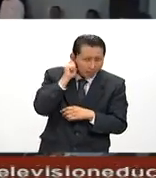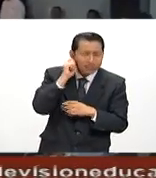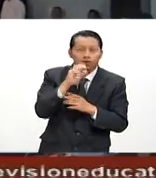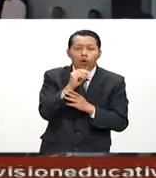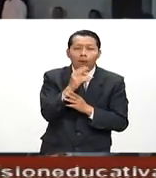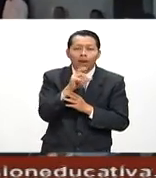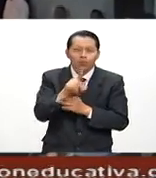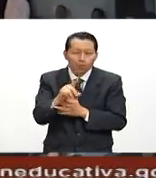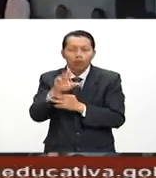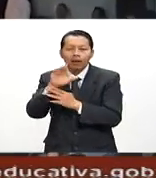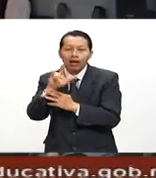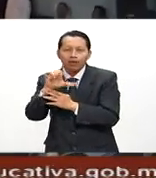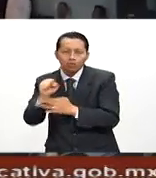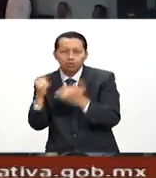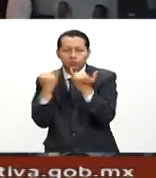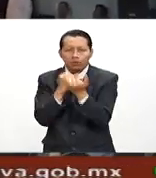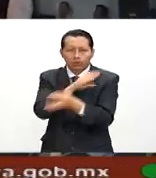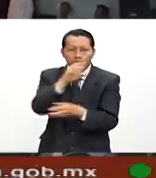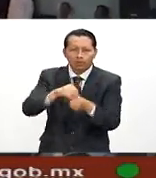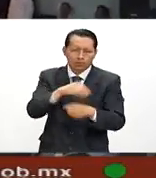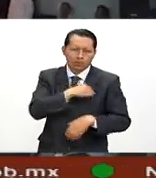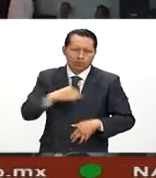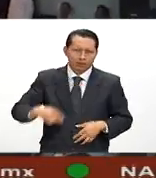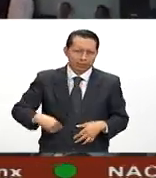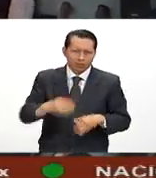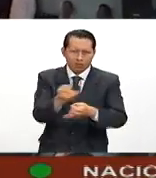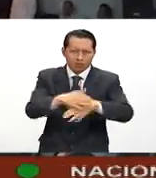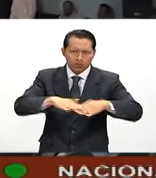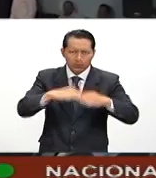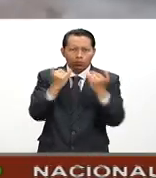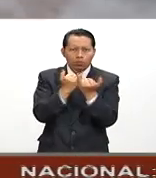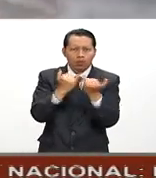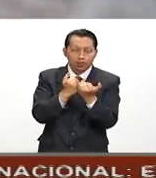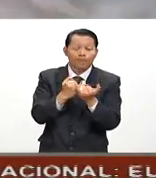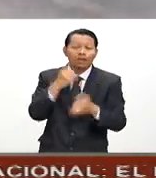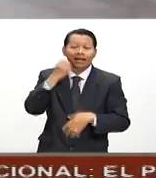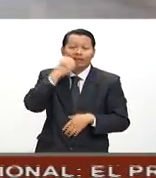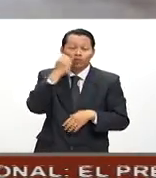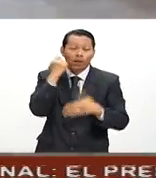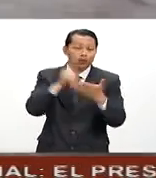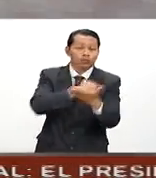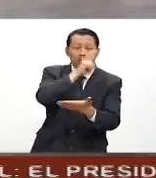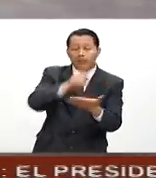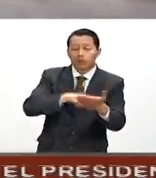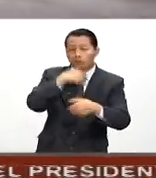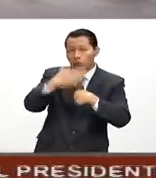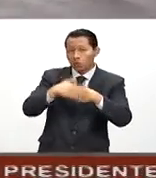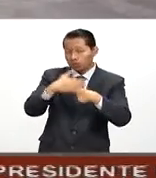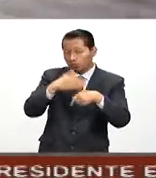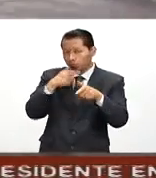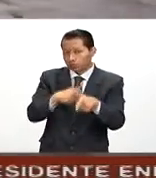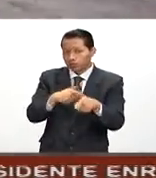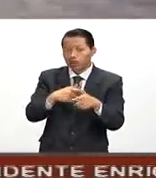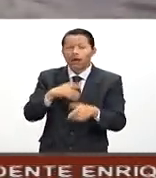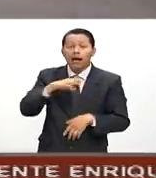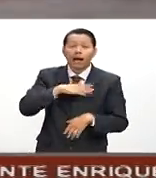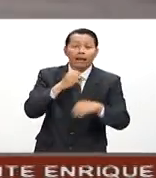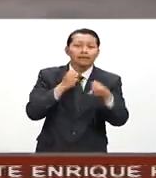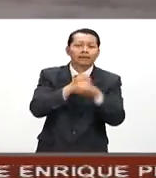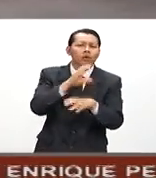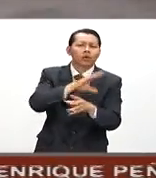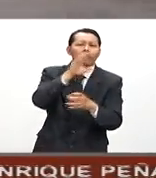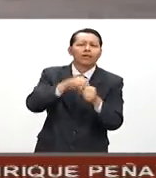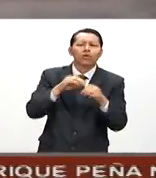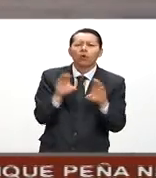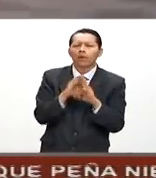como base de operaciones e información de cada municipio y las clases fueron suspendidas hasta nuevo aviso. En La Paz, capital del estado, las afectaciones fueron